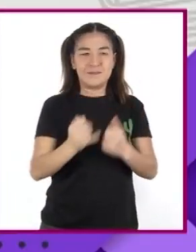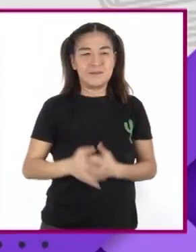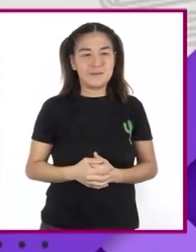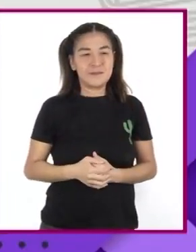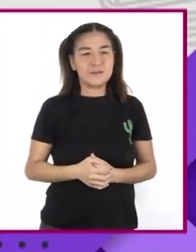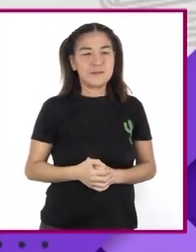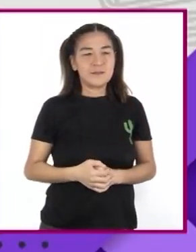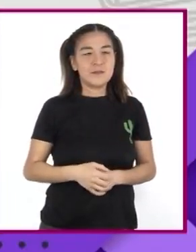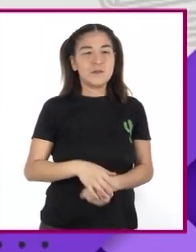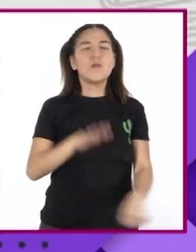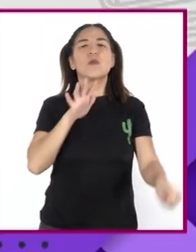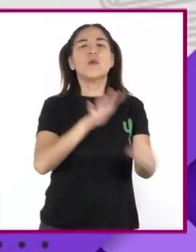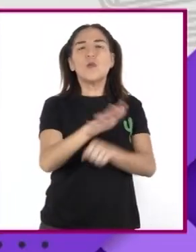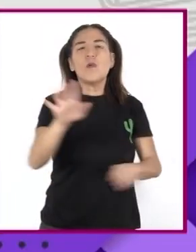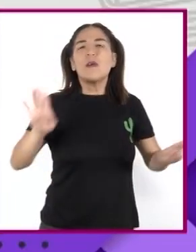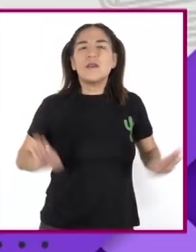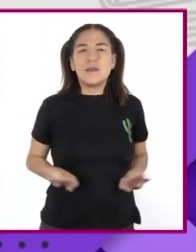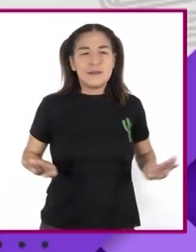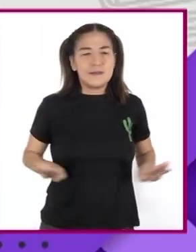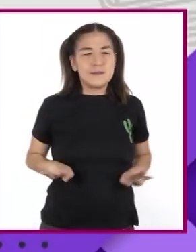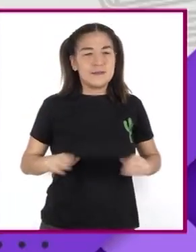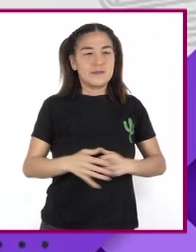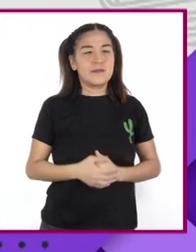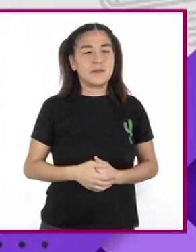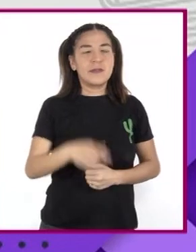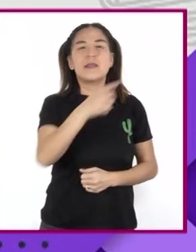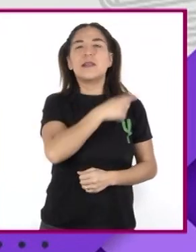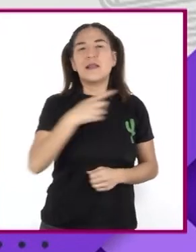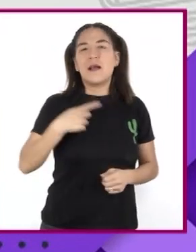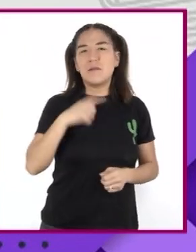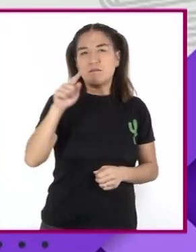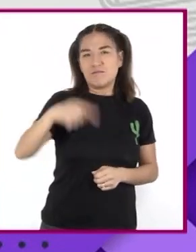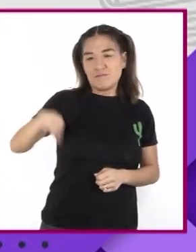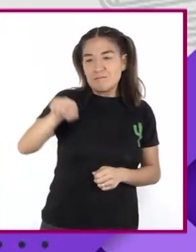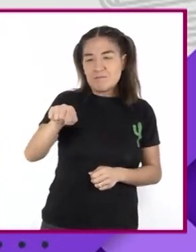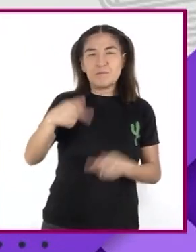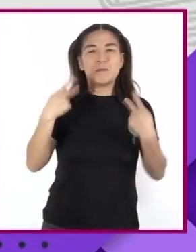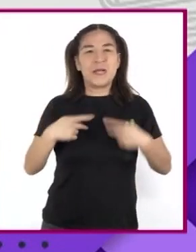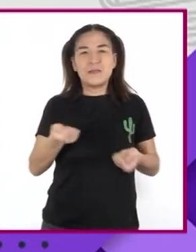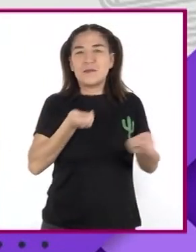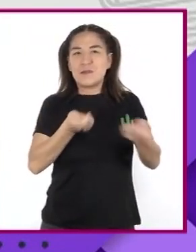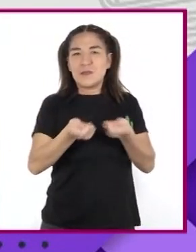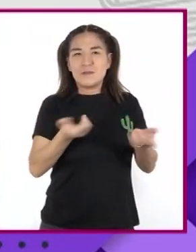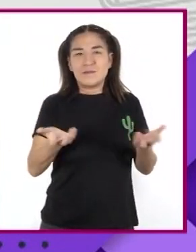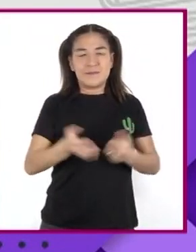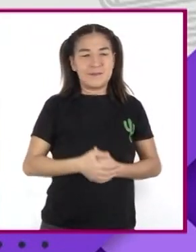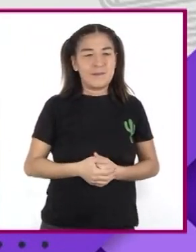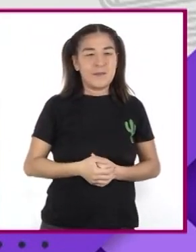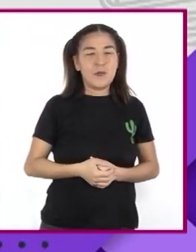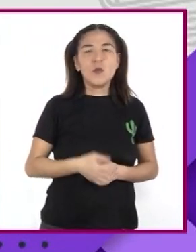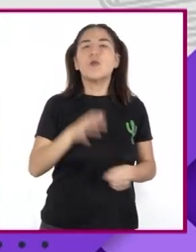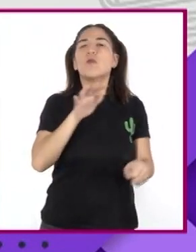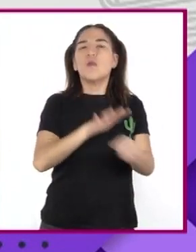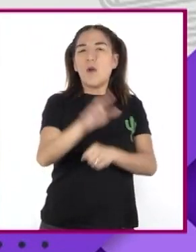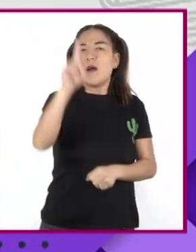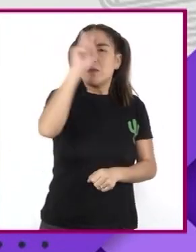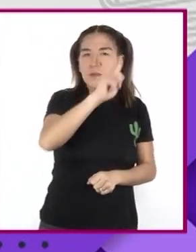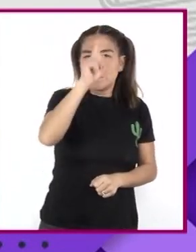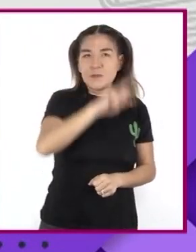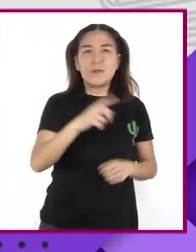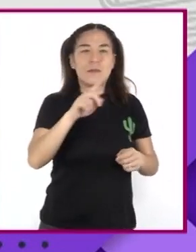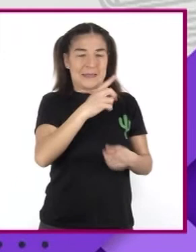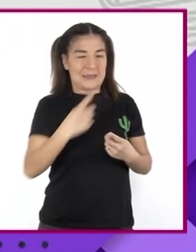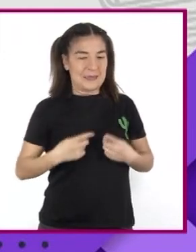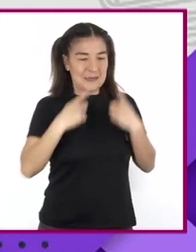características Debe tener Una persona mediadora? ¿Qué consejos Se le pueden dar